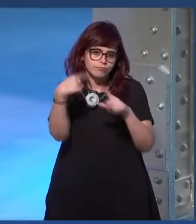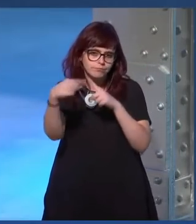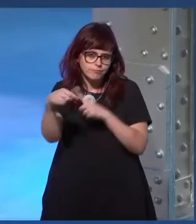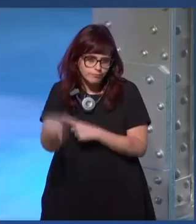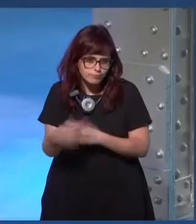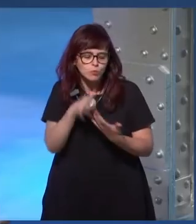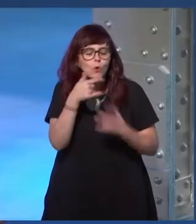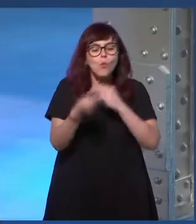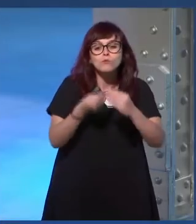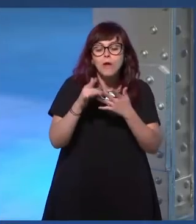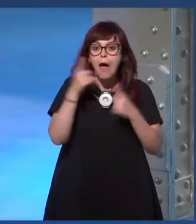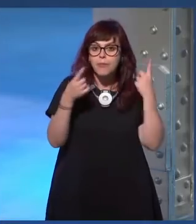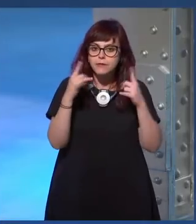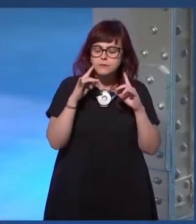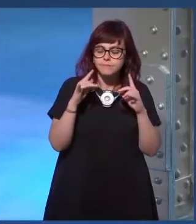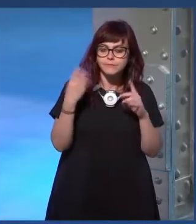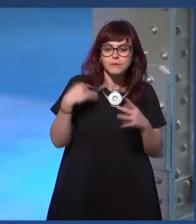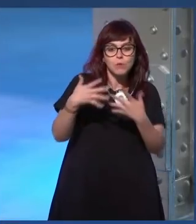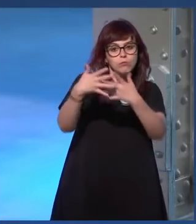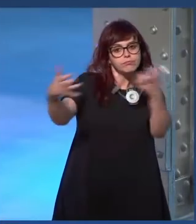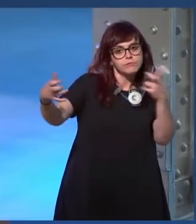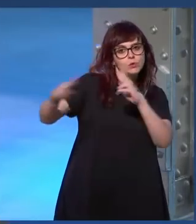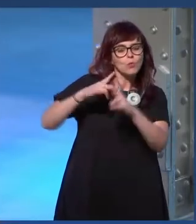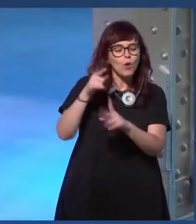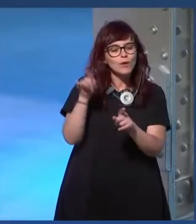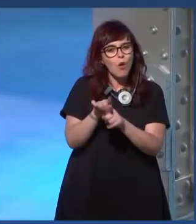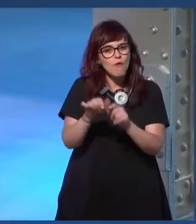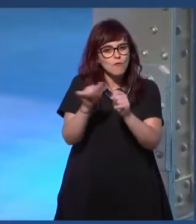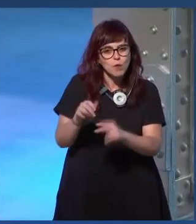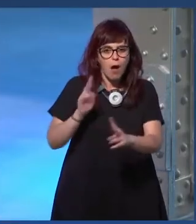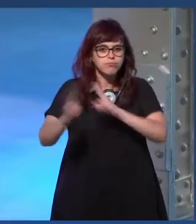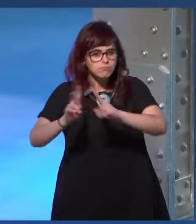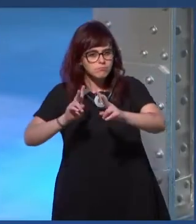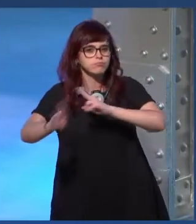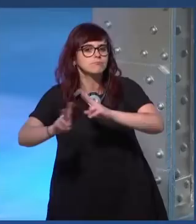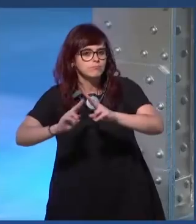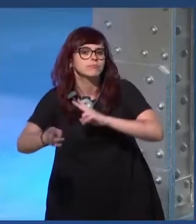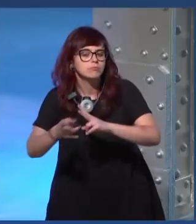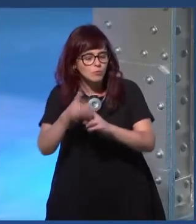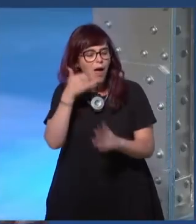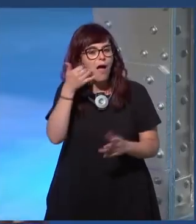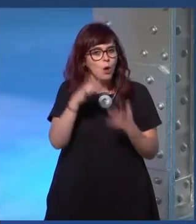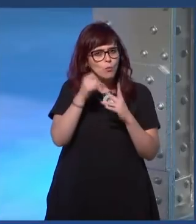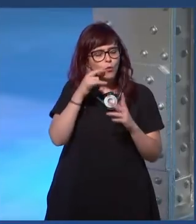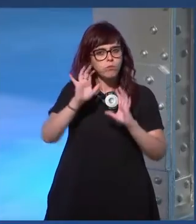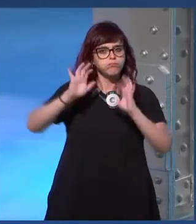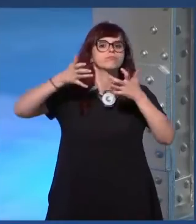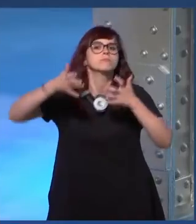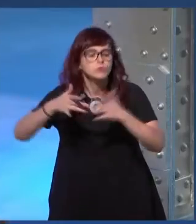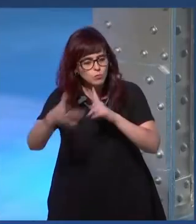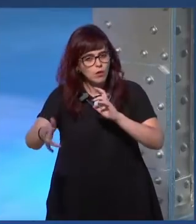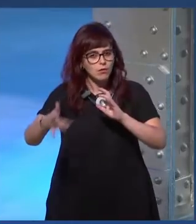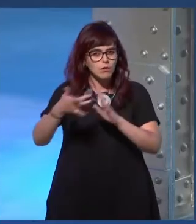tener esas reacciones esa respuesta tan a menudo completamente ofensiva y